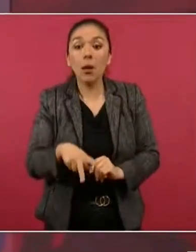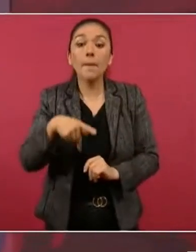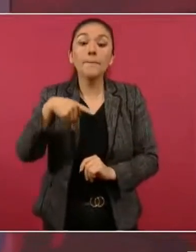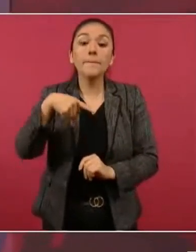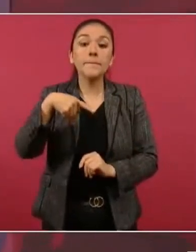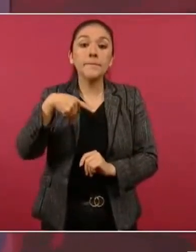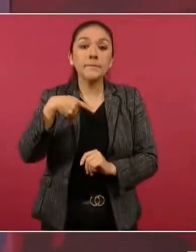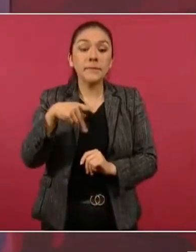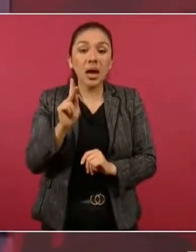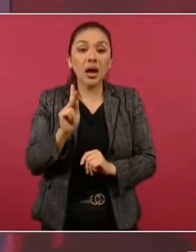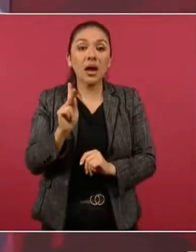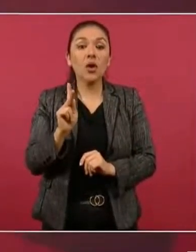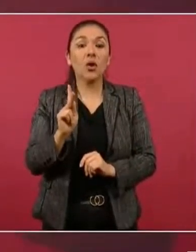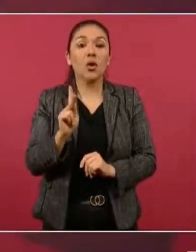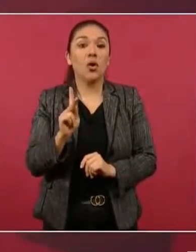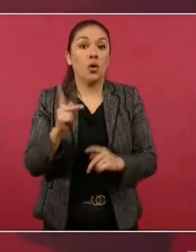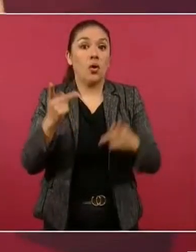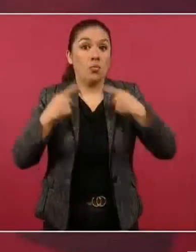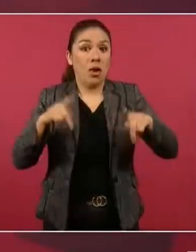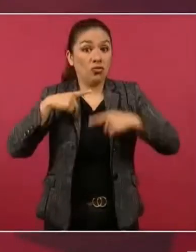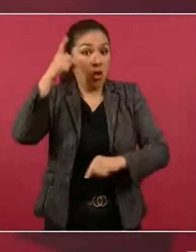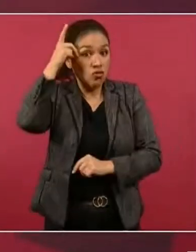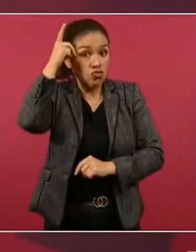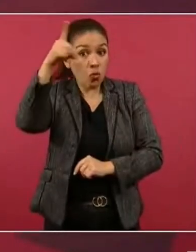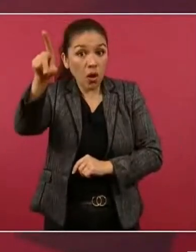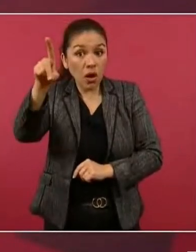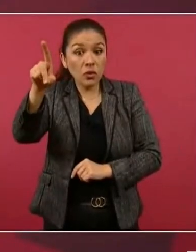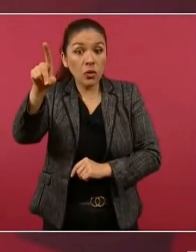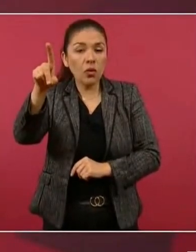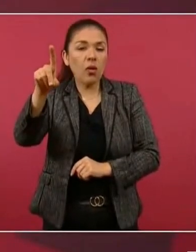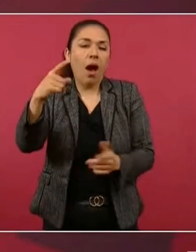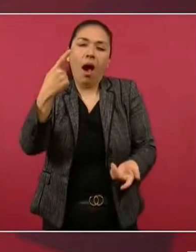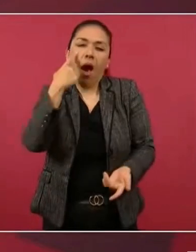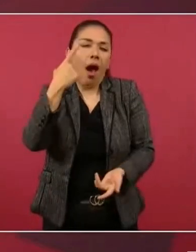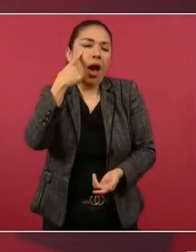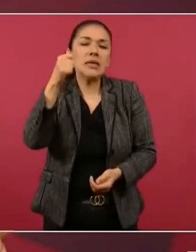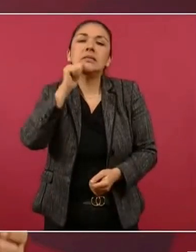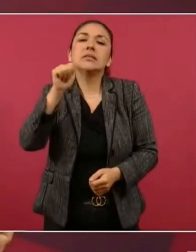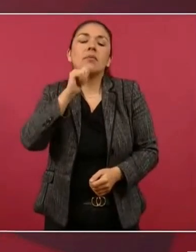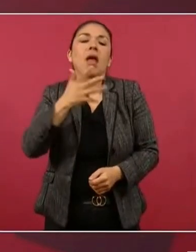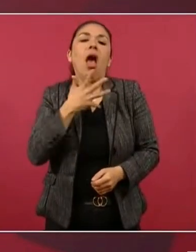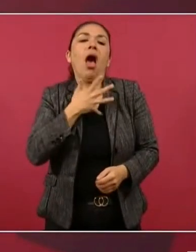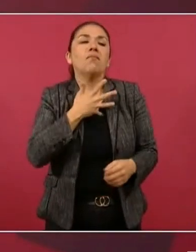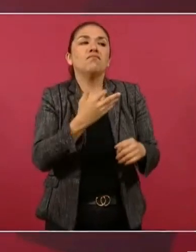Pero los dueños por lo general se protegen.